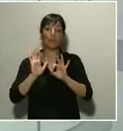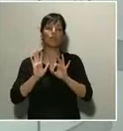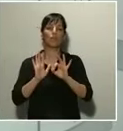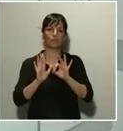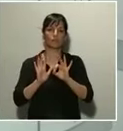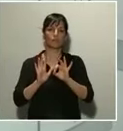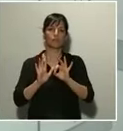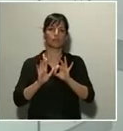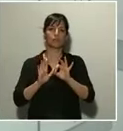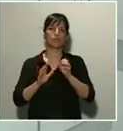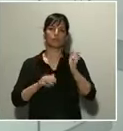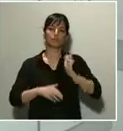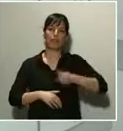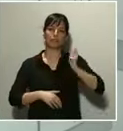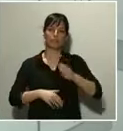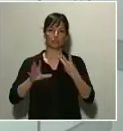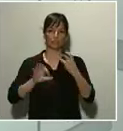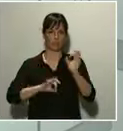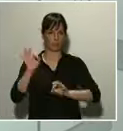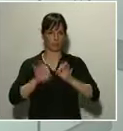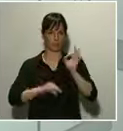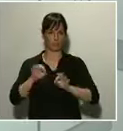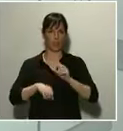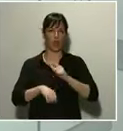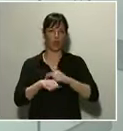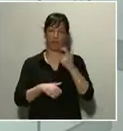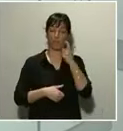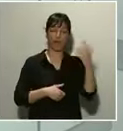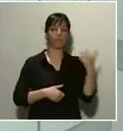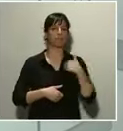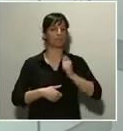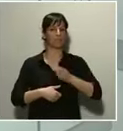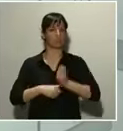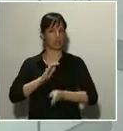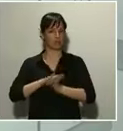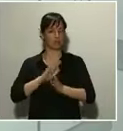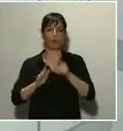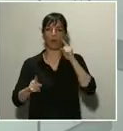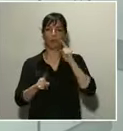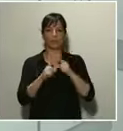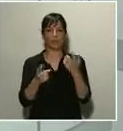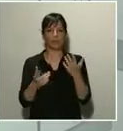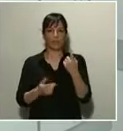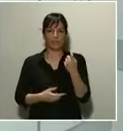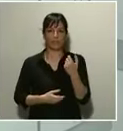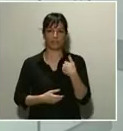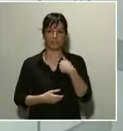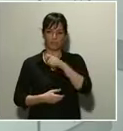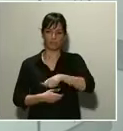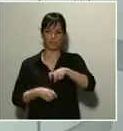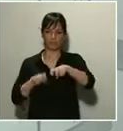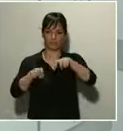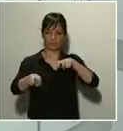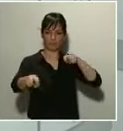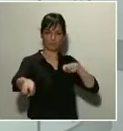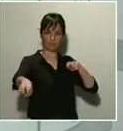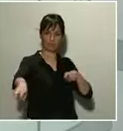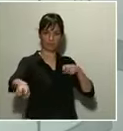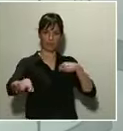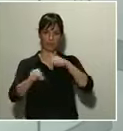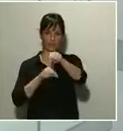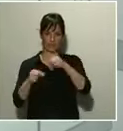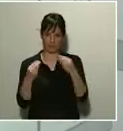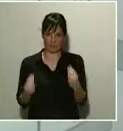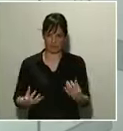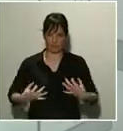frecuencias en hora punta para garantizar la necesaria distancia entre pasajeros. No obstante, dado